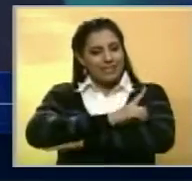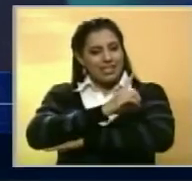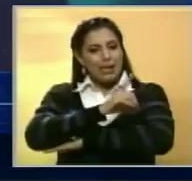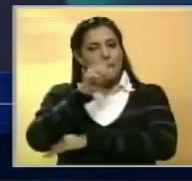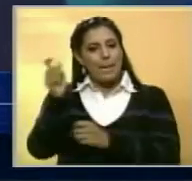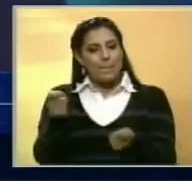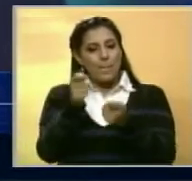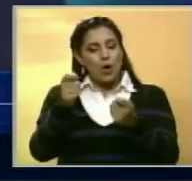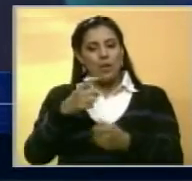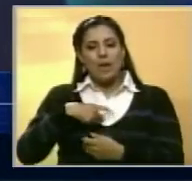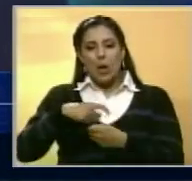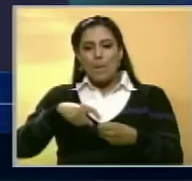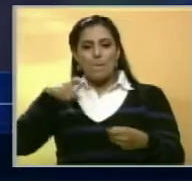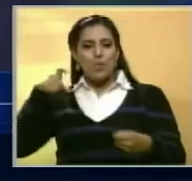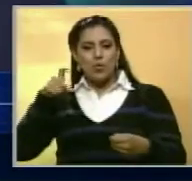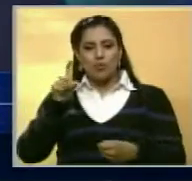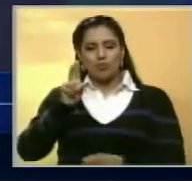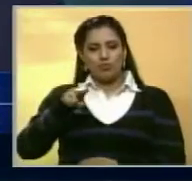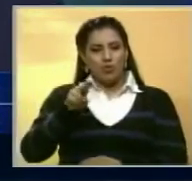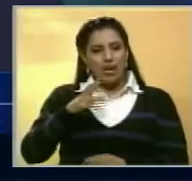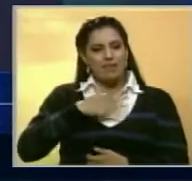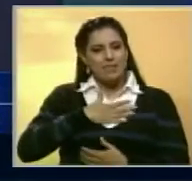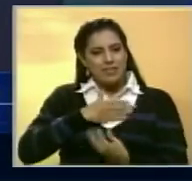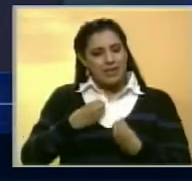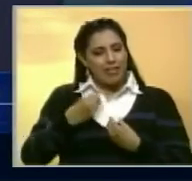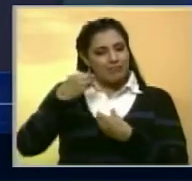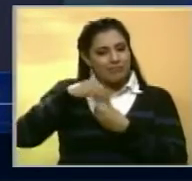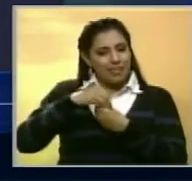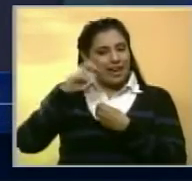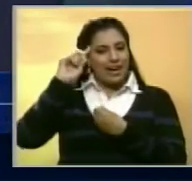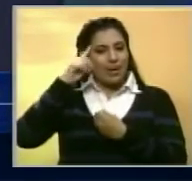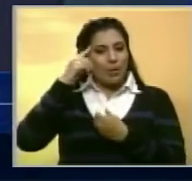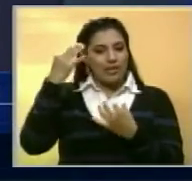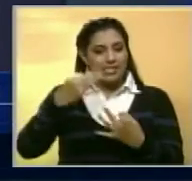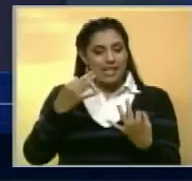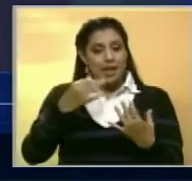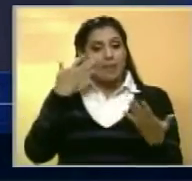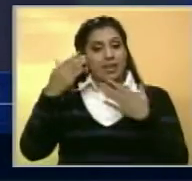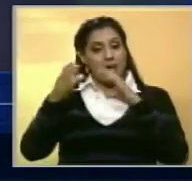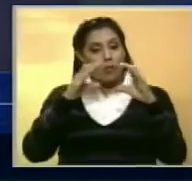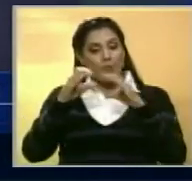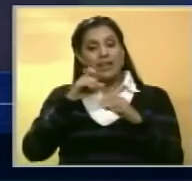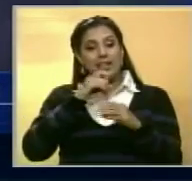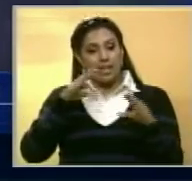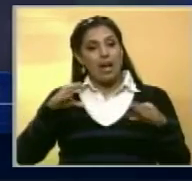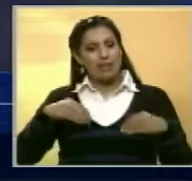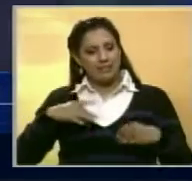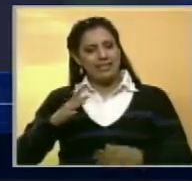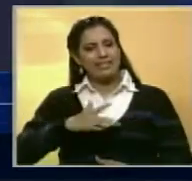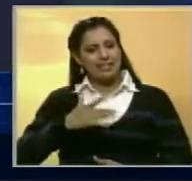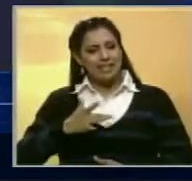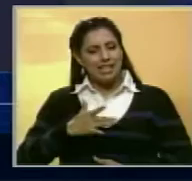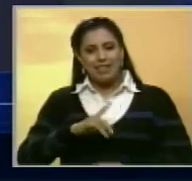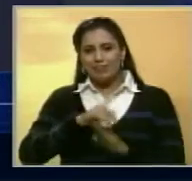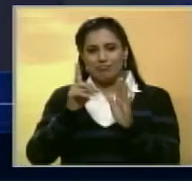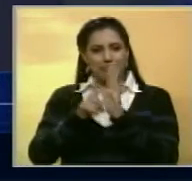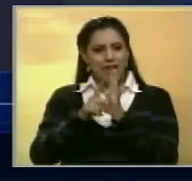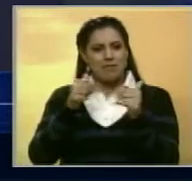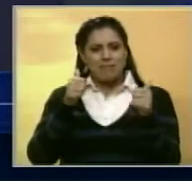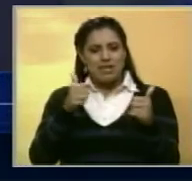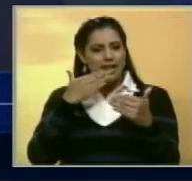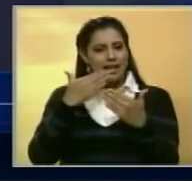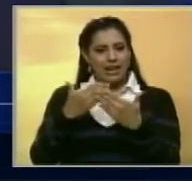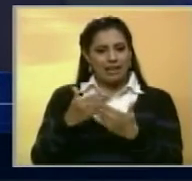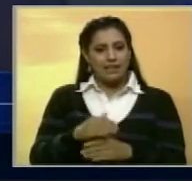Este programa nunca saldrá de mi memoria, de mi vida, de mi alma. Dijo el comunicador, quien aseguró sentirse en pleno estado de